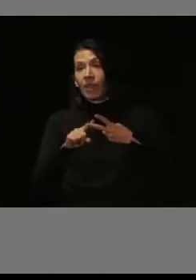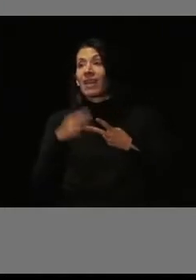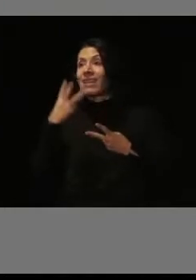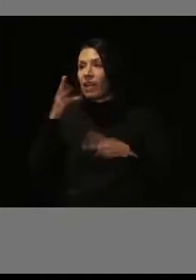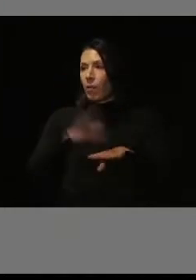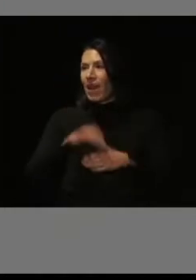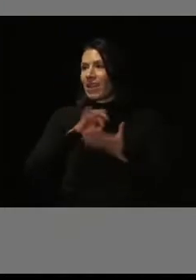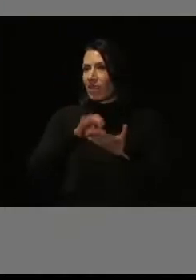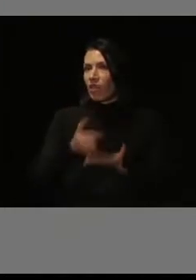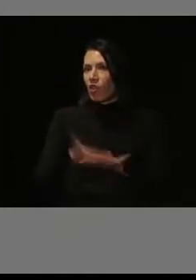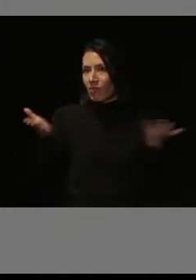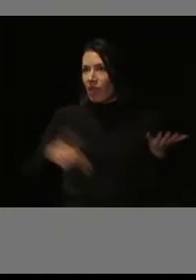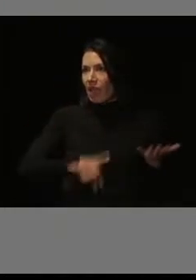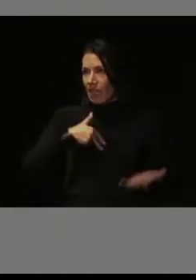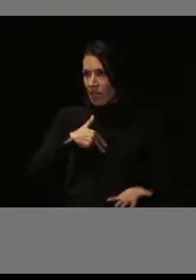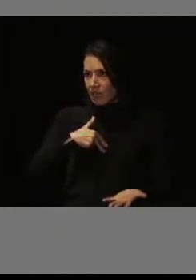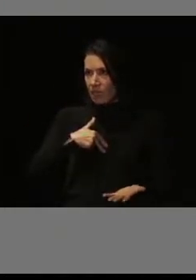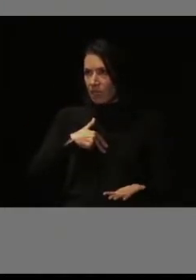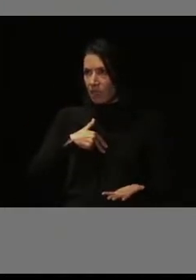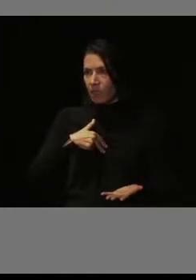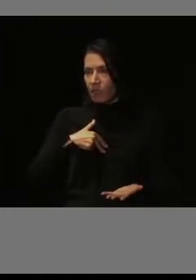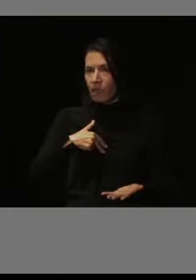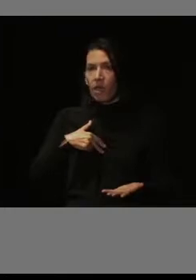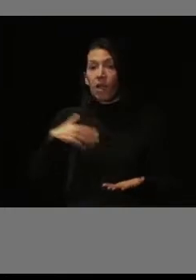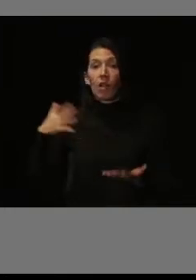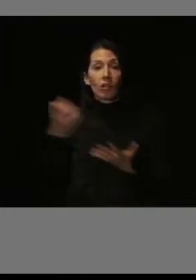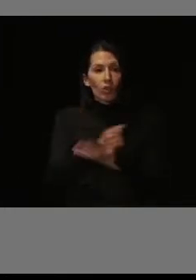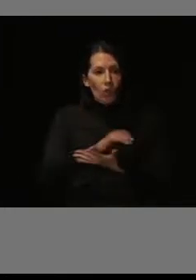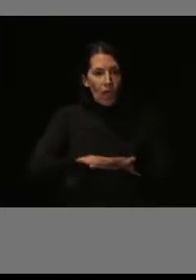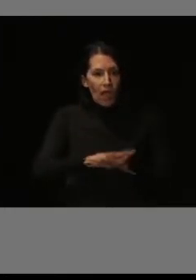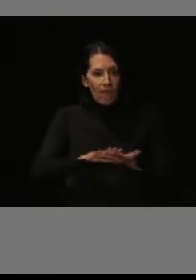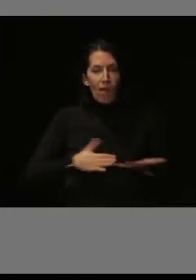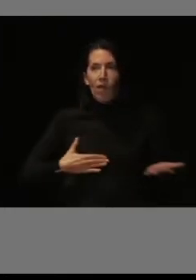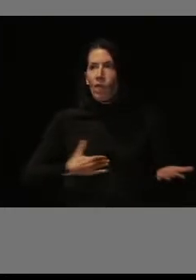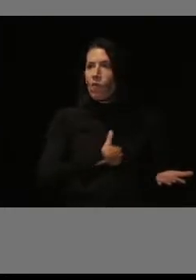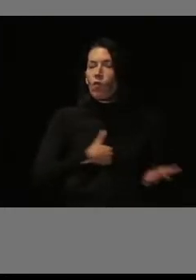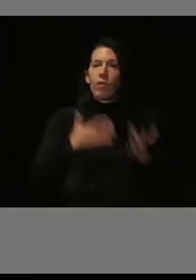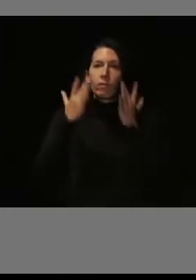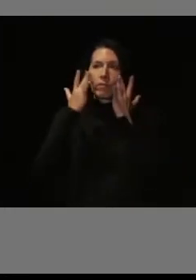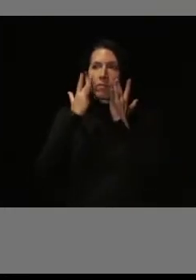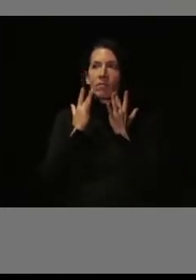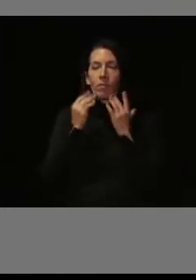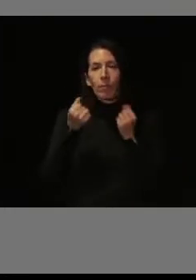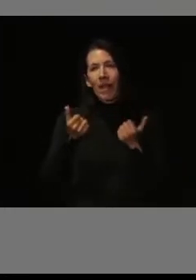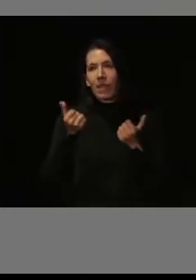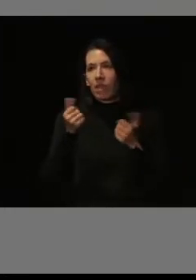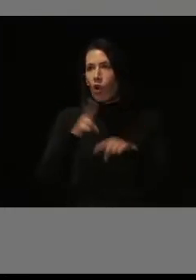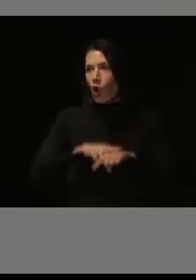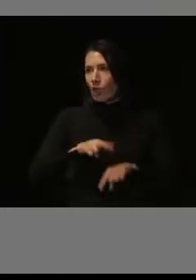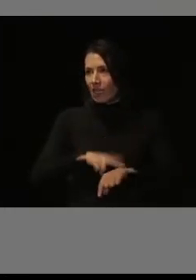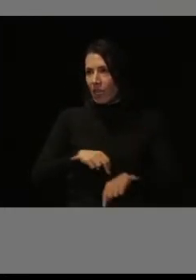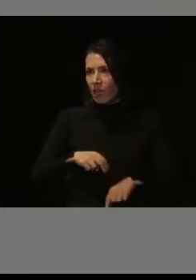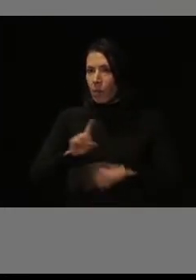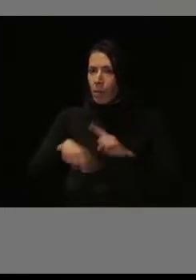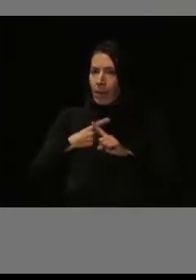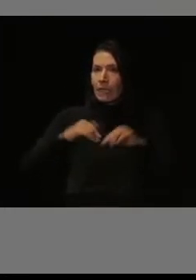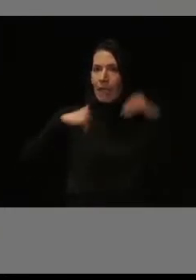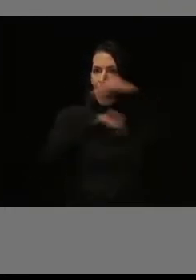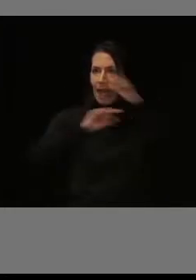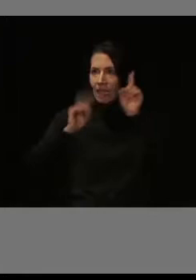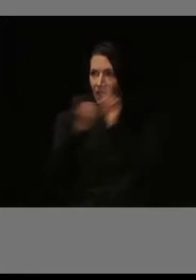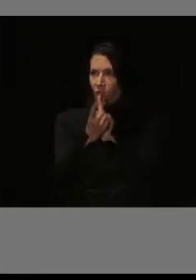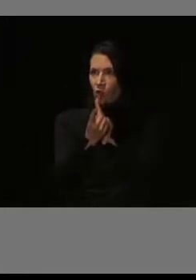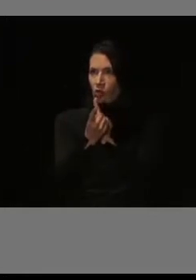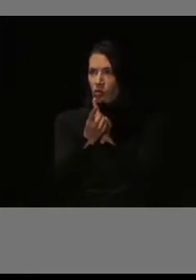generales. Realmente, todos nos hablan de unas funciones propias de conserjería y atención inmediata